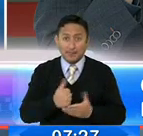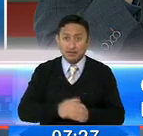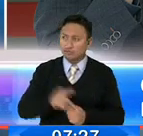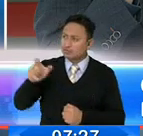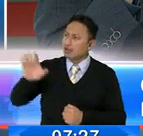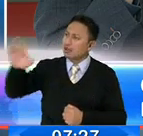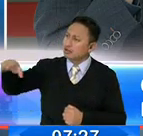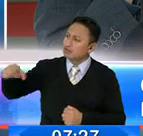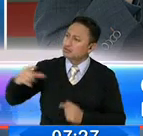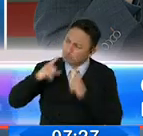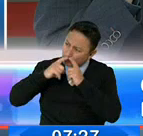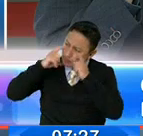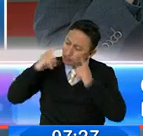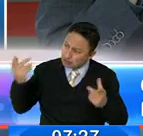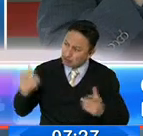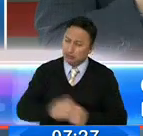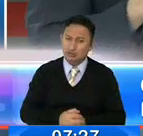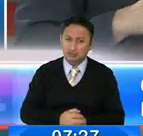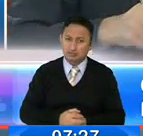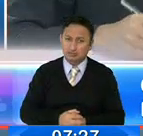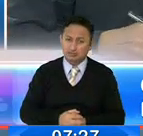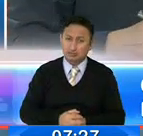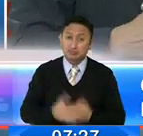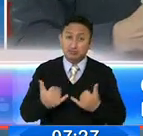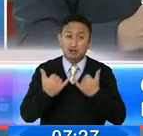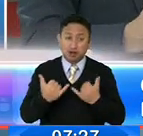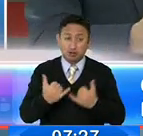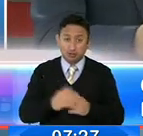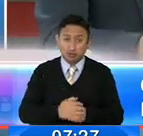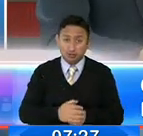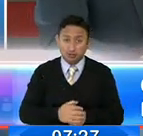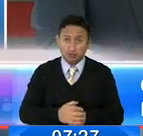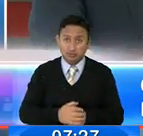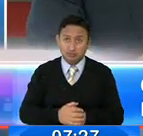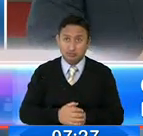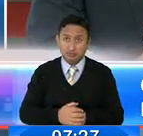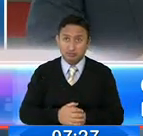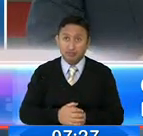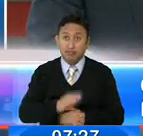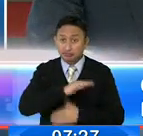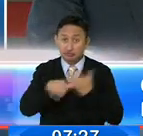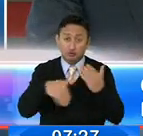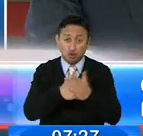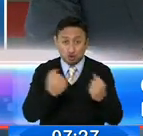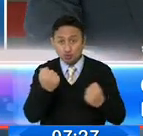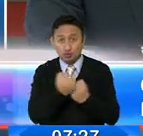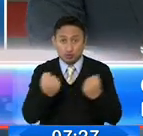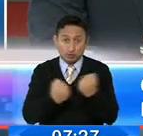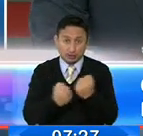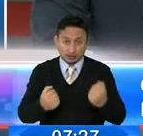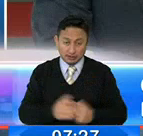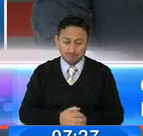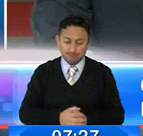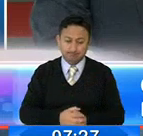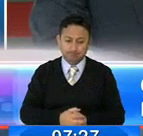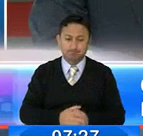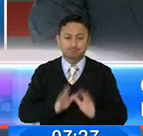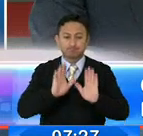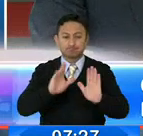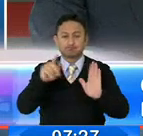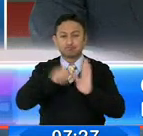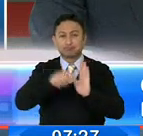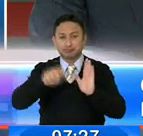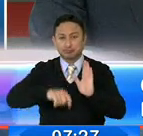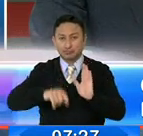persona, ponte la mascarilla. O sea, ya no ser todos juntos, ¿no? A ver, abogada, hay un